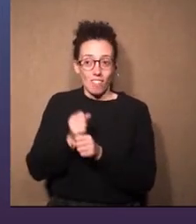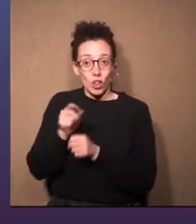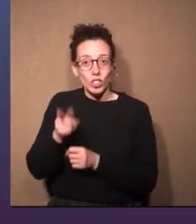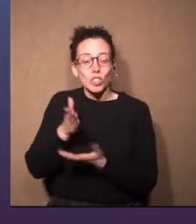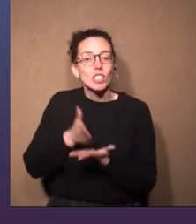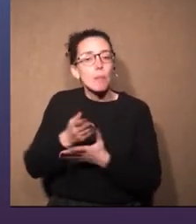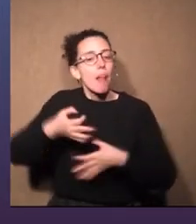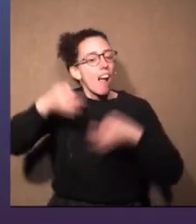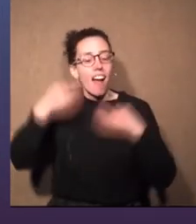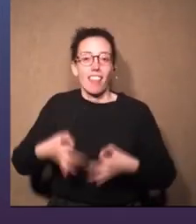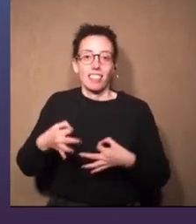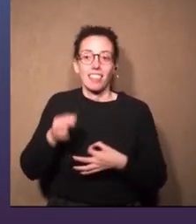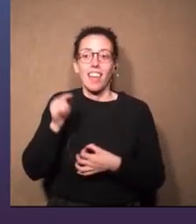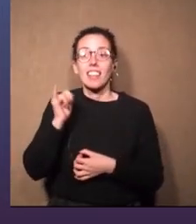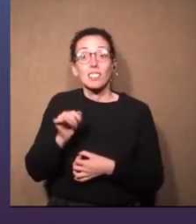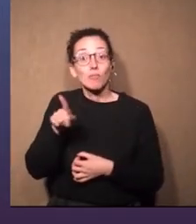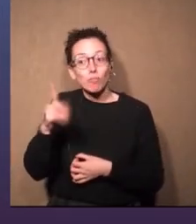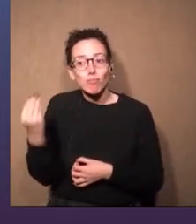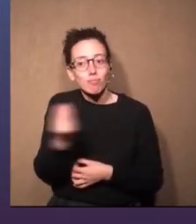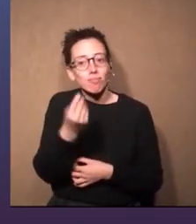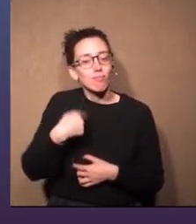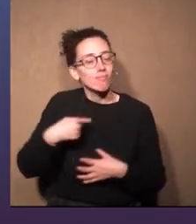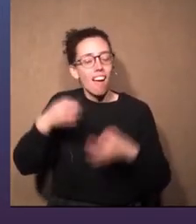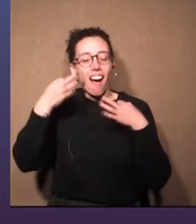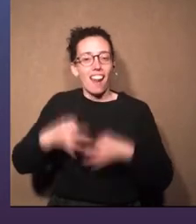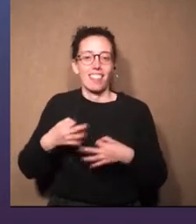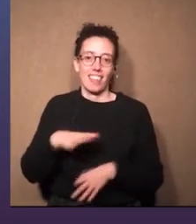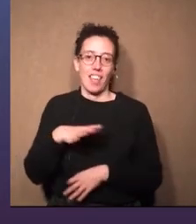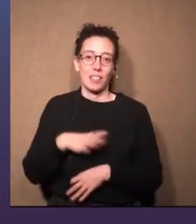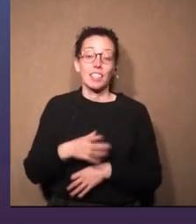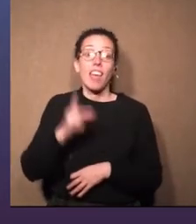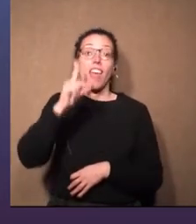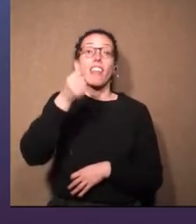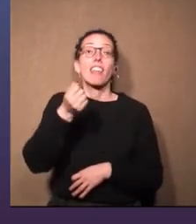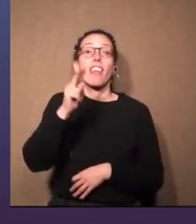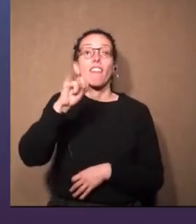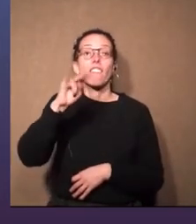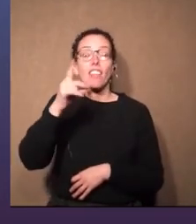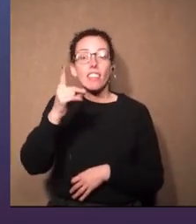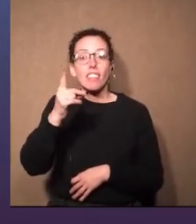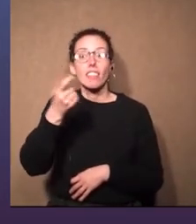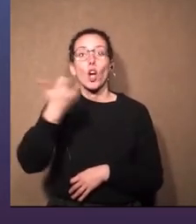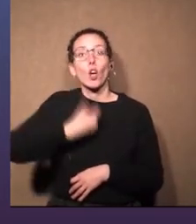Y una garantía siempre cuando estás en un trabajo, ¿no? Divino. Bien, ¿David?